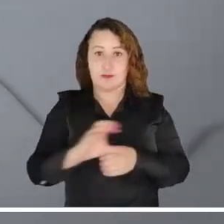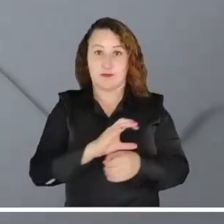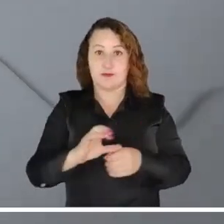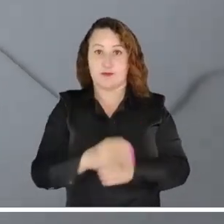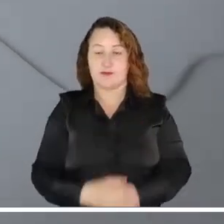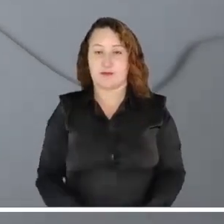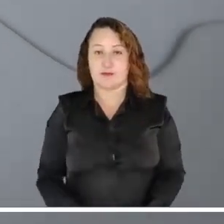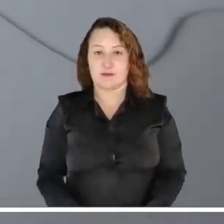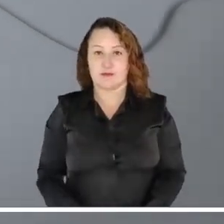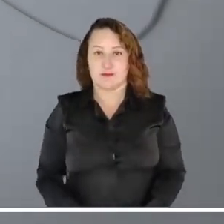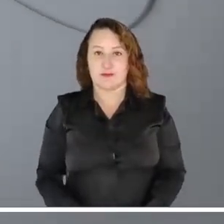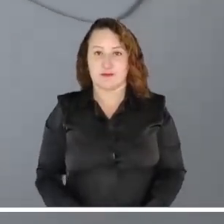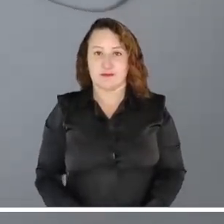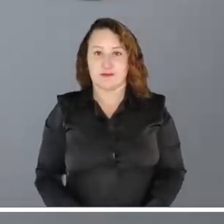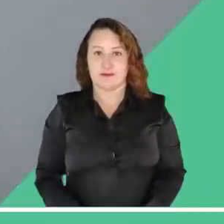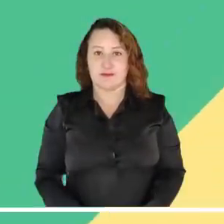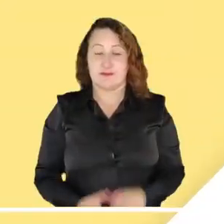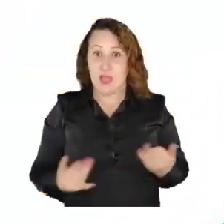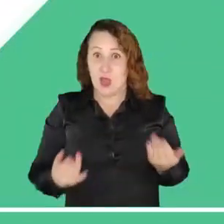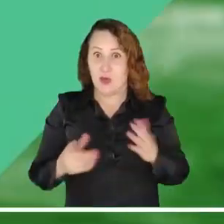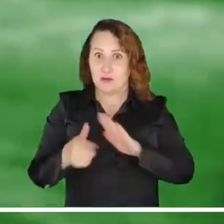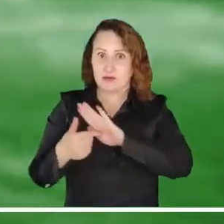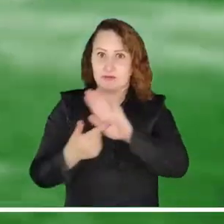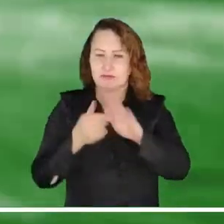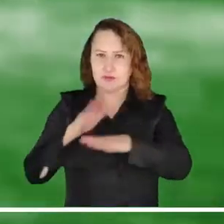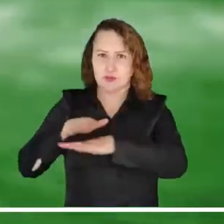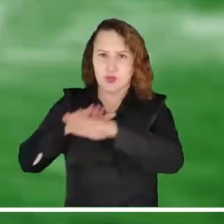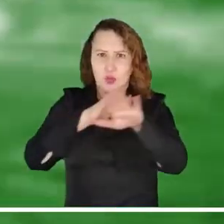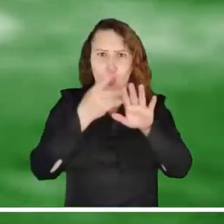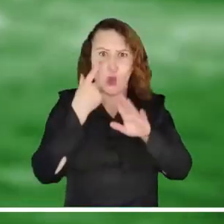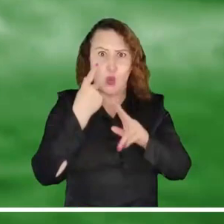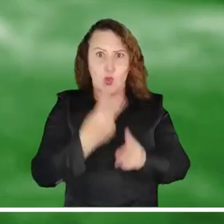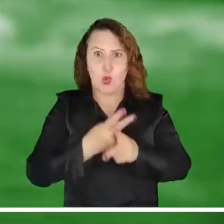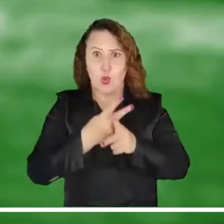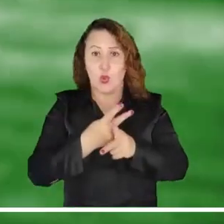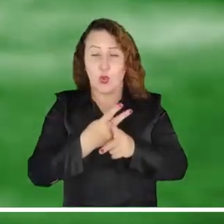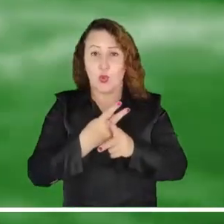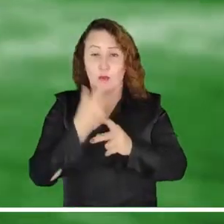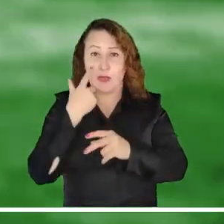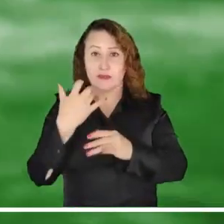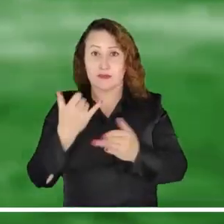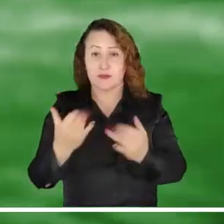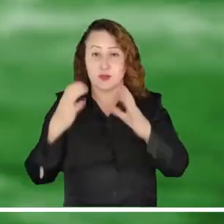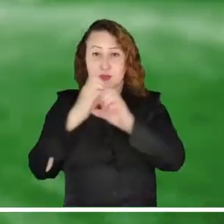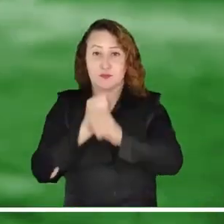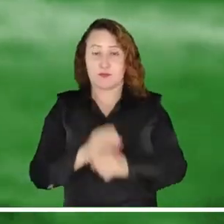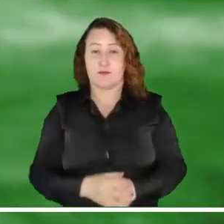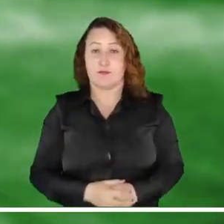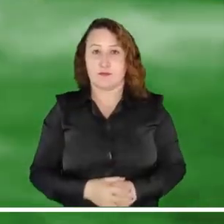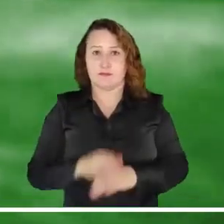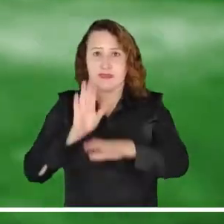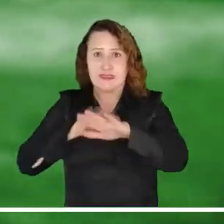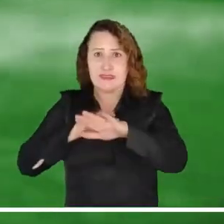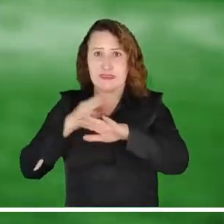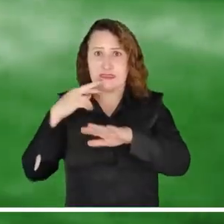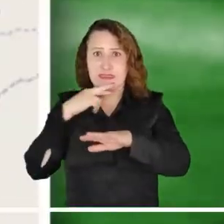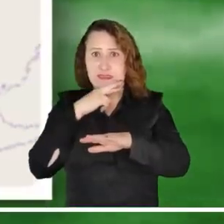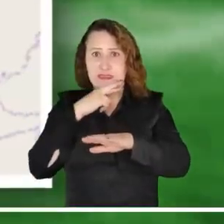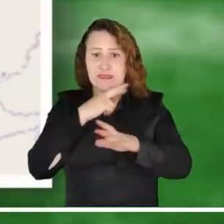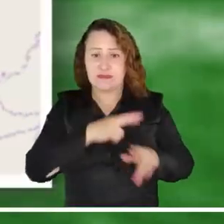oriente y norte de la ciudad. En este apartado los invitamos a conocer las alertas más relevantes de la noche.